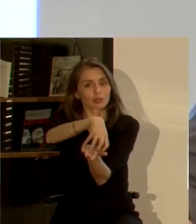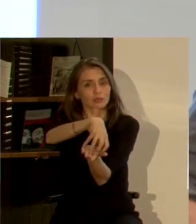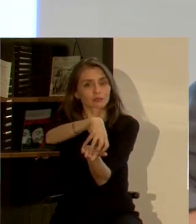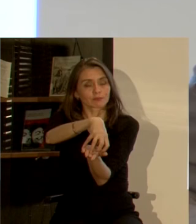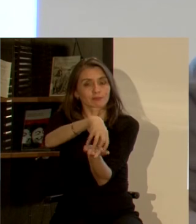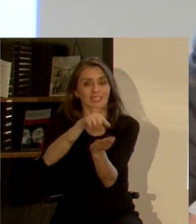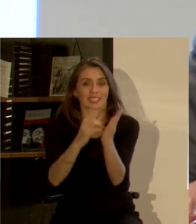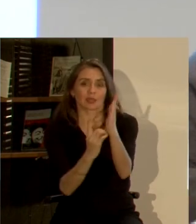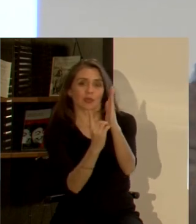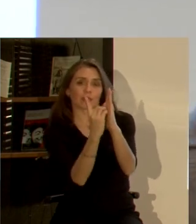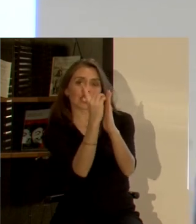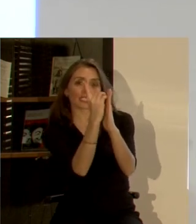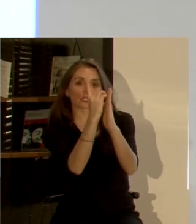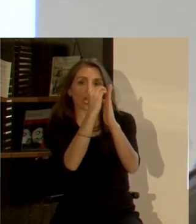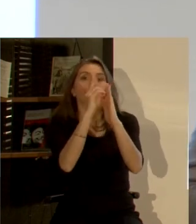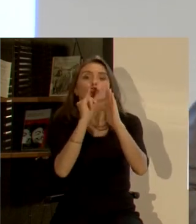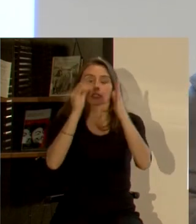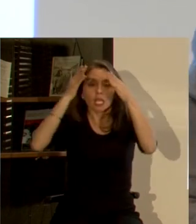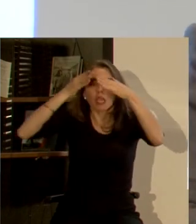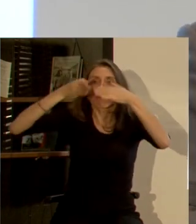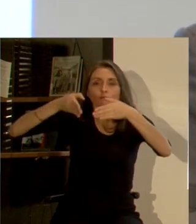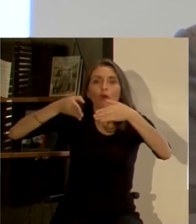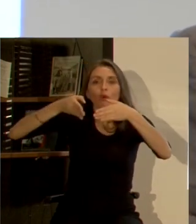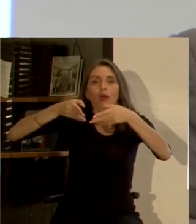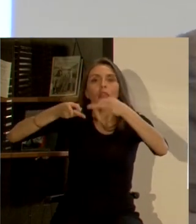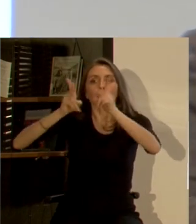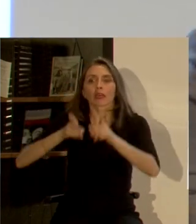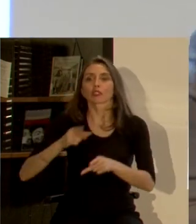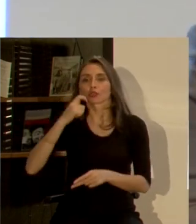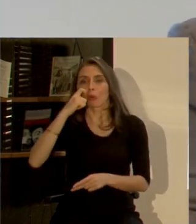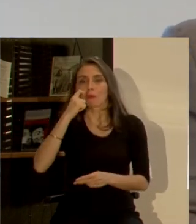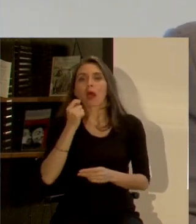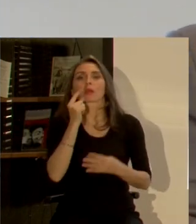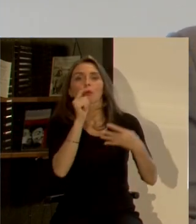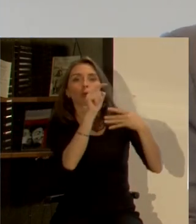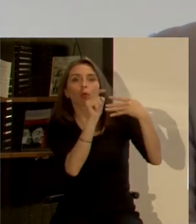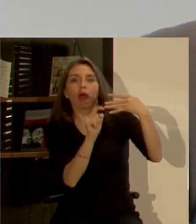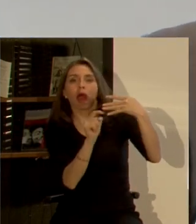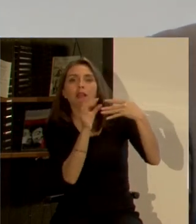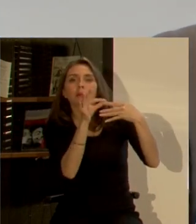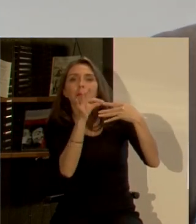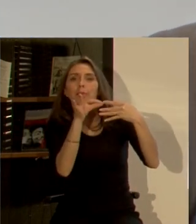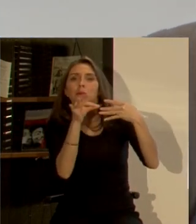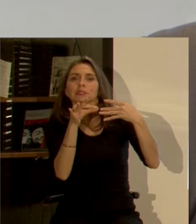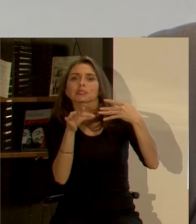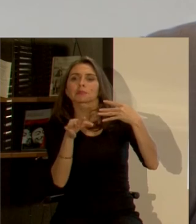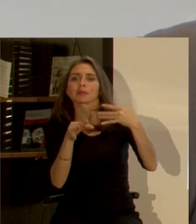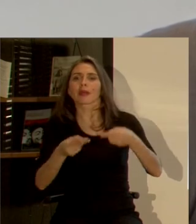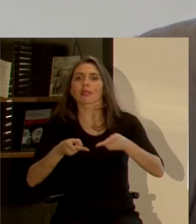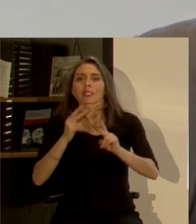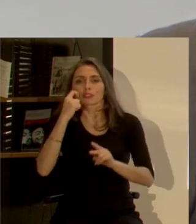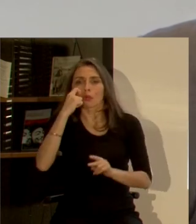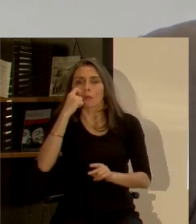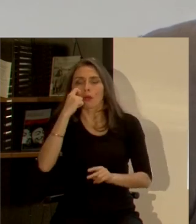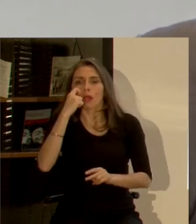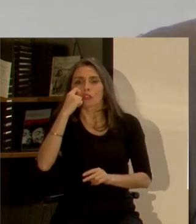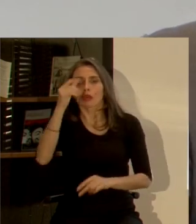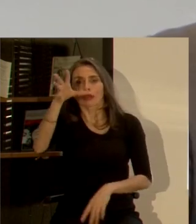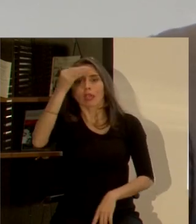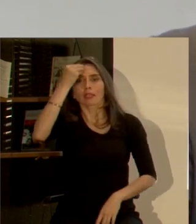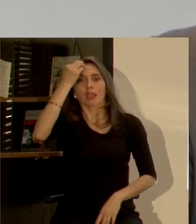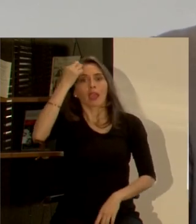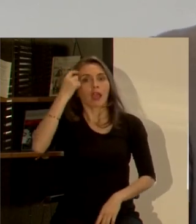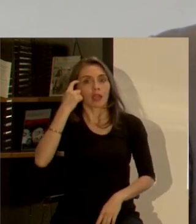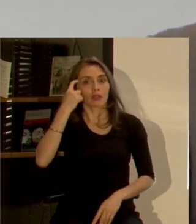cuyo desarrollo tenga un enfoque de derechos humanos y cuáles son los principales derechos humanos que tenemos que tener en